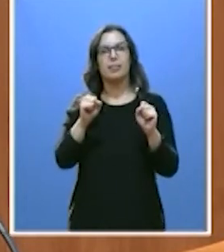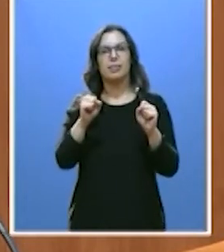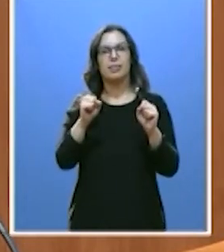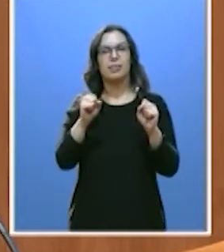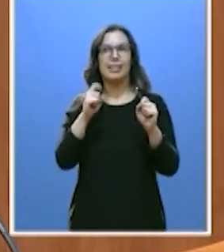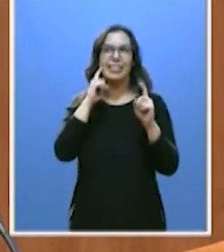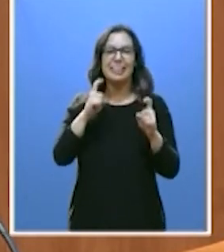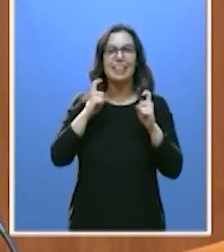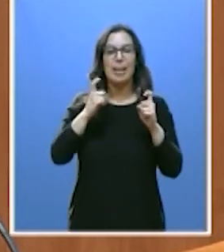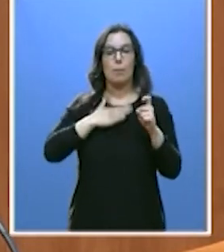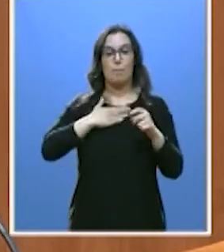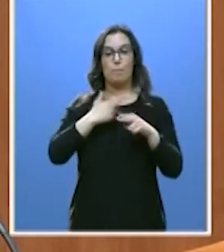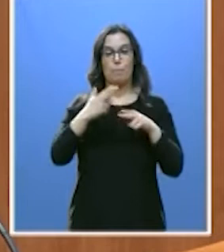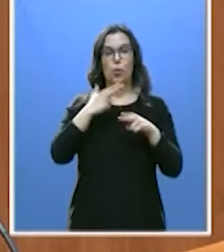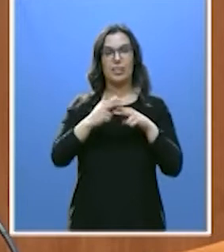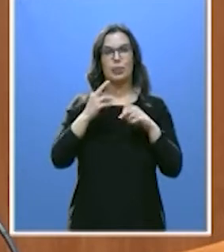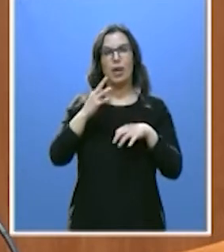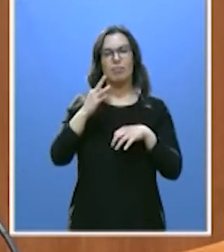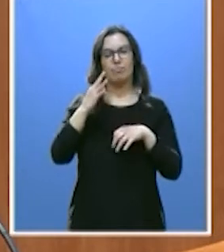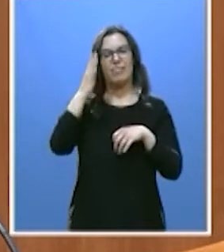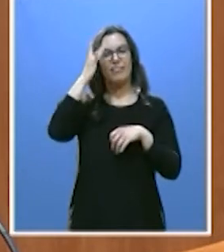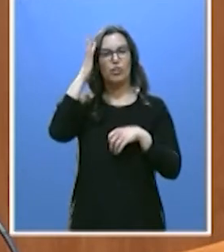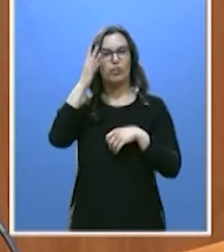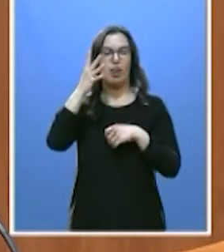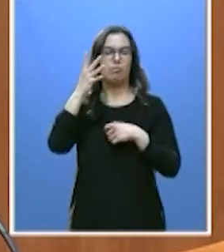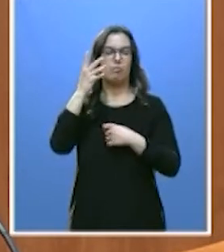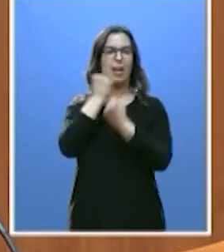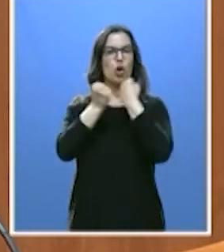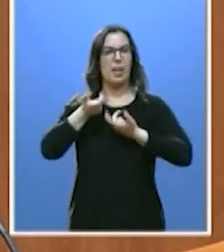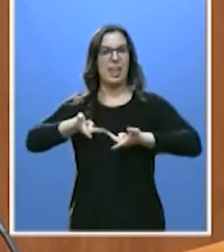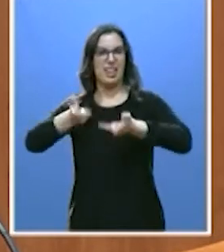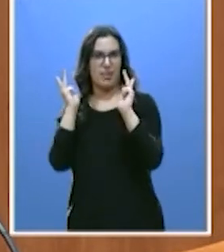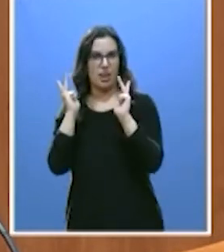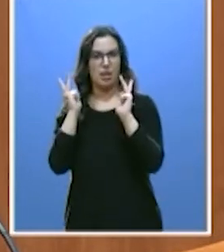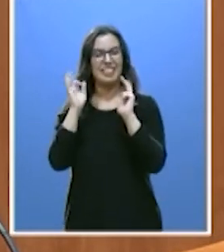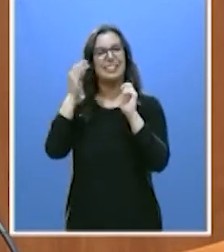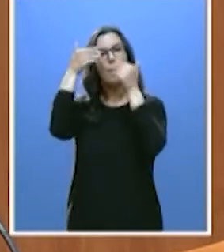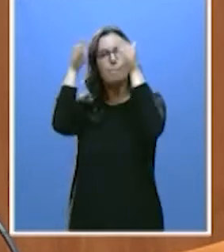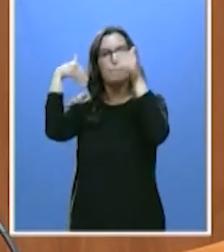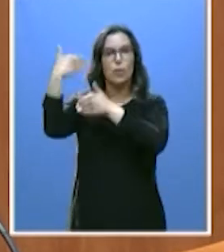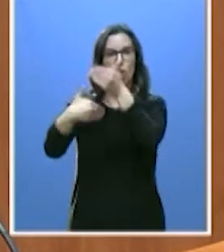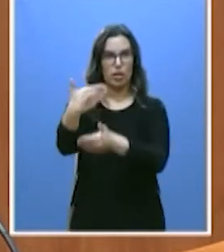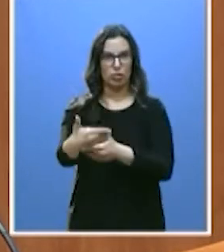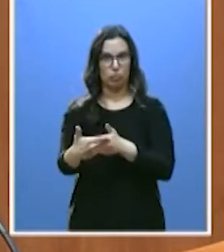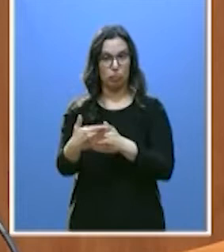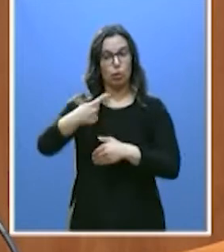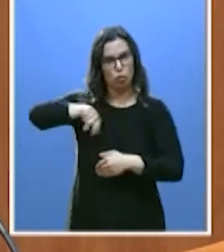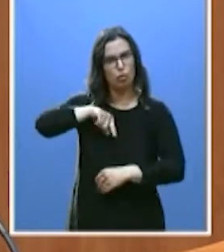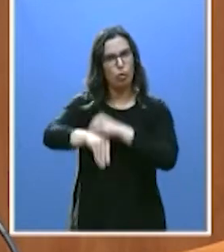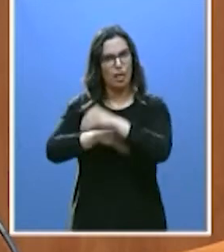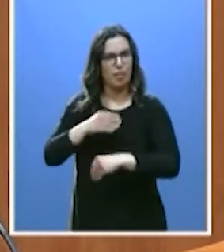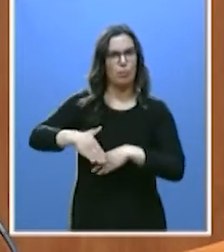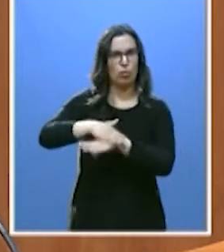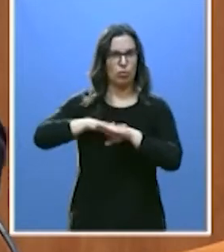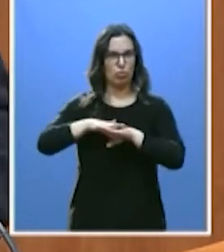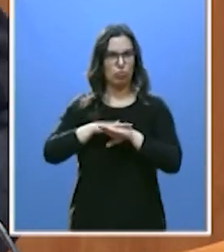liberales y de progreso, políticas liberales y de progreso que este gobierno aplique, y